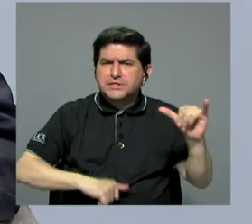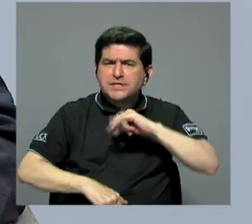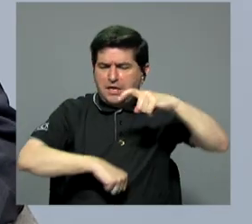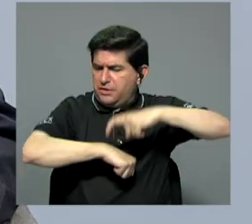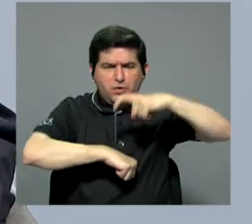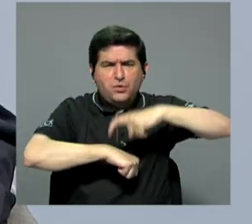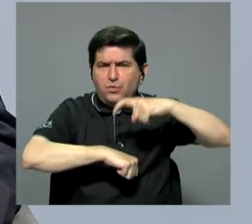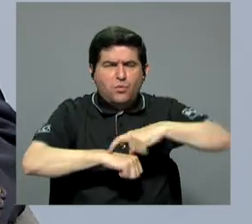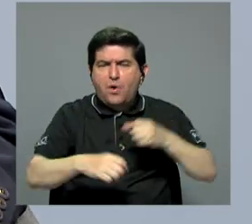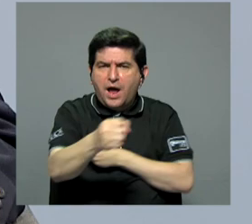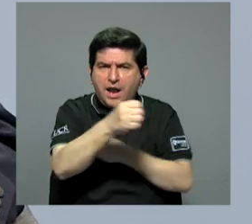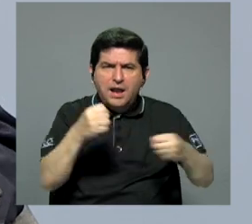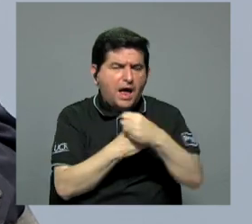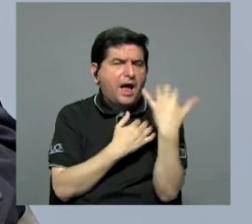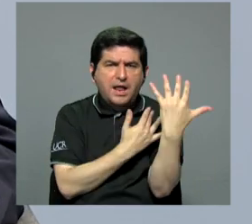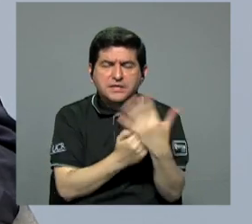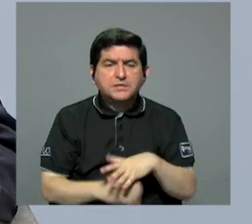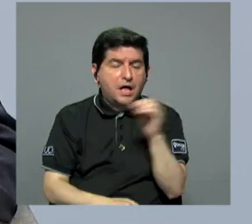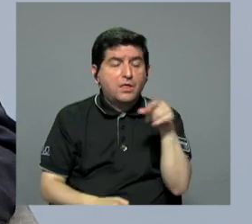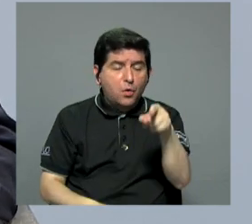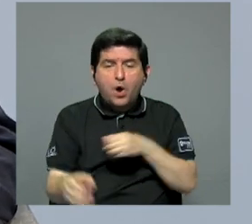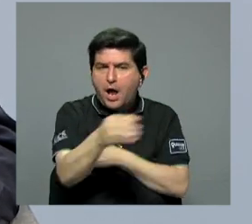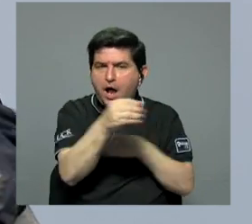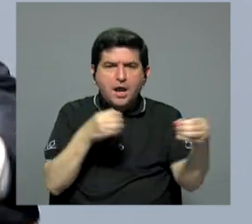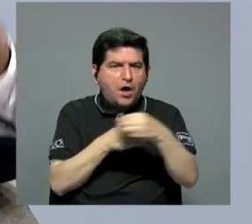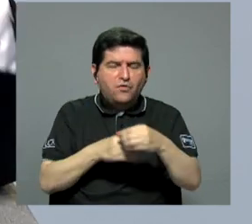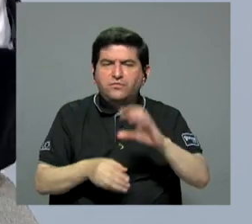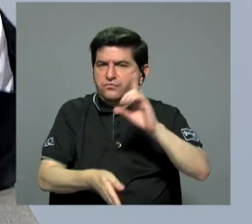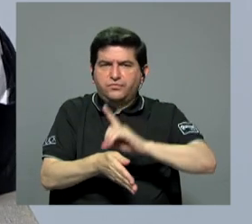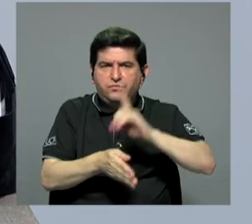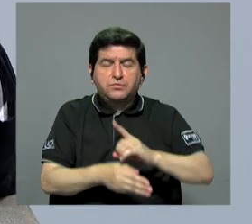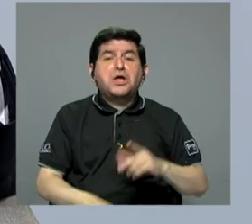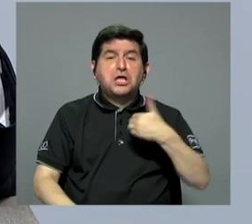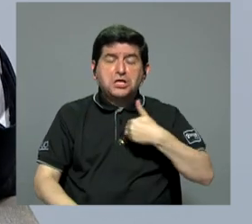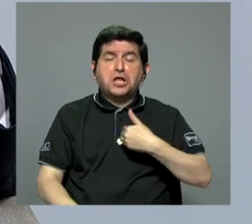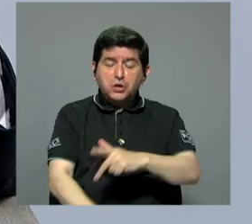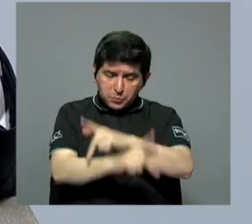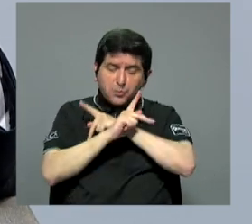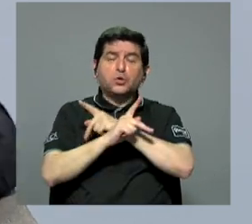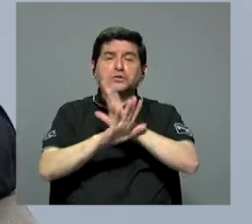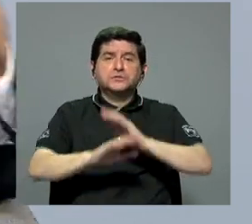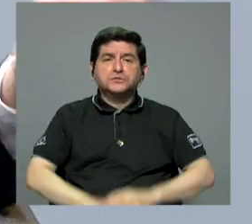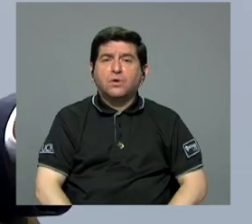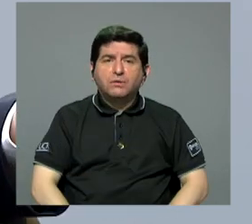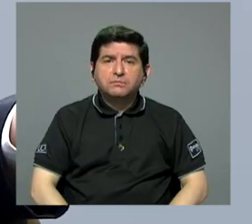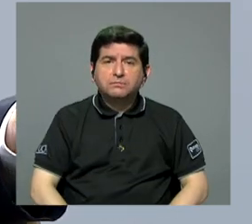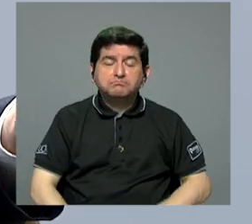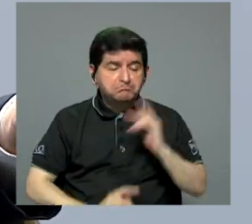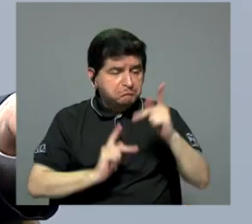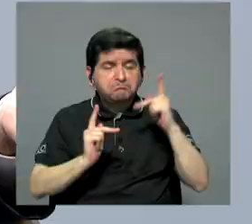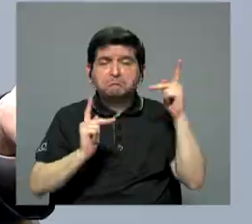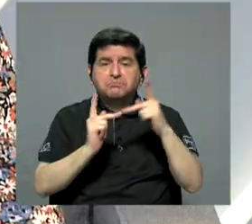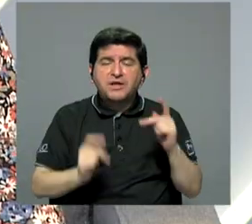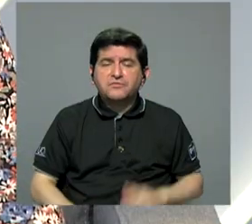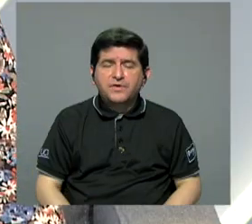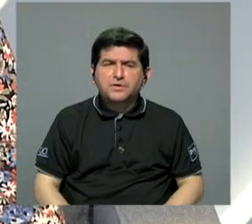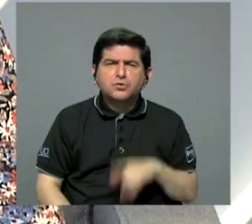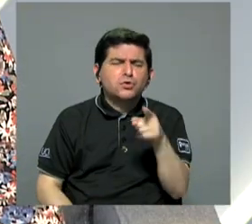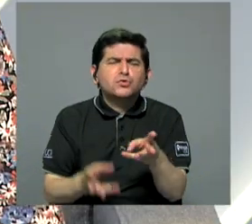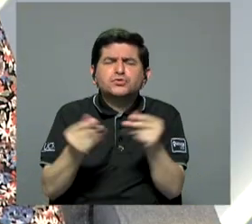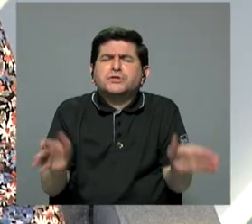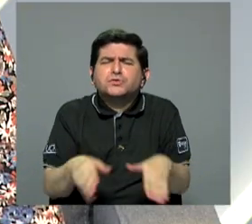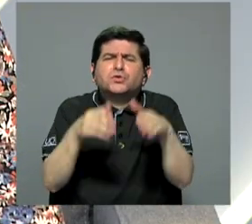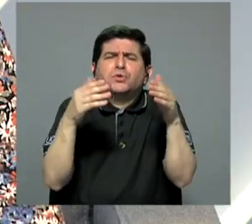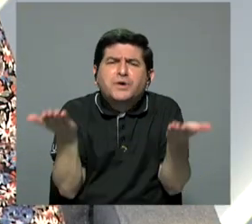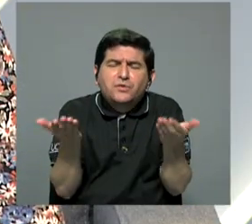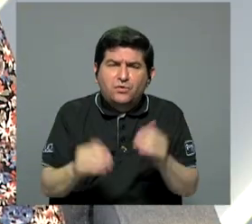a la sala de espera, ni mucho menos al consultorio y estar protegidos, perfectamente se puede seguir de